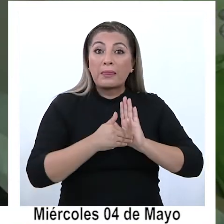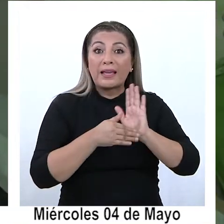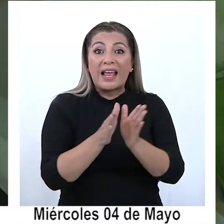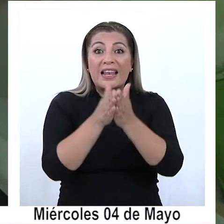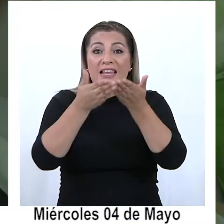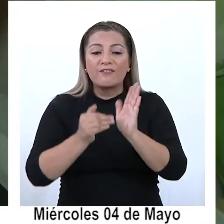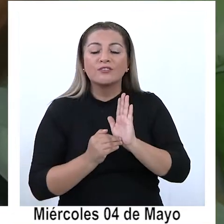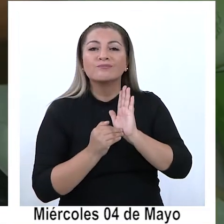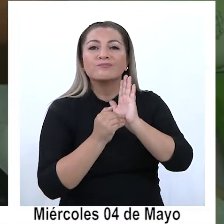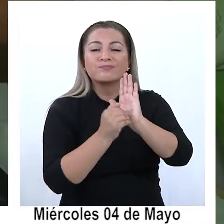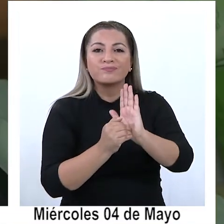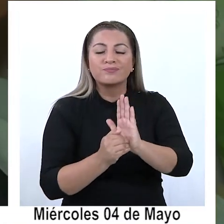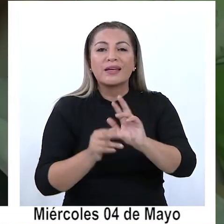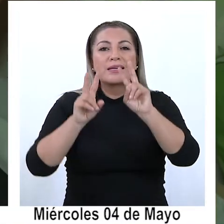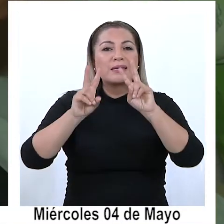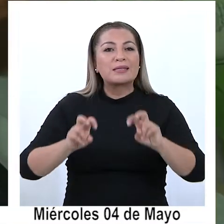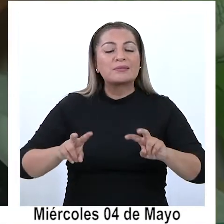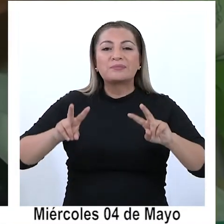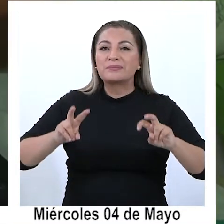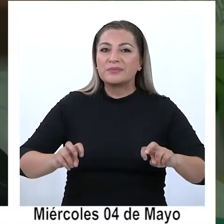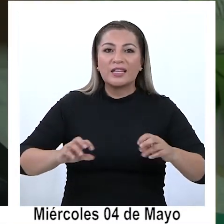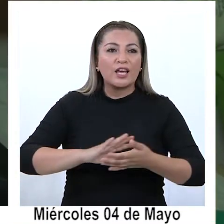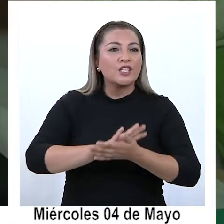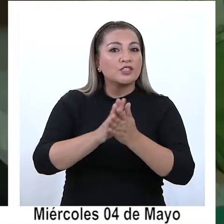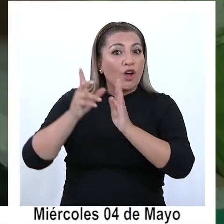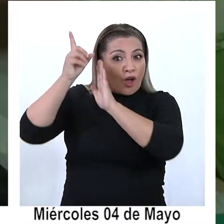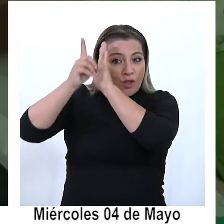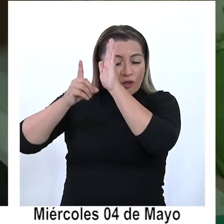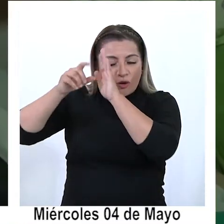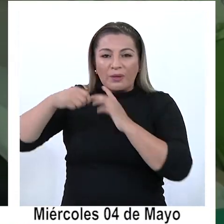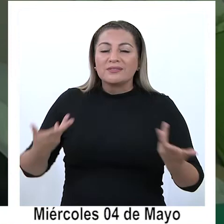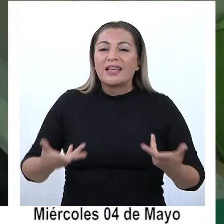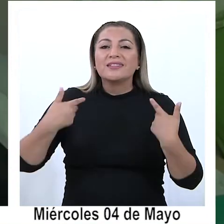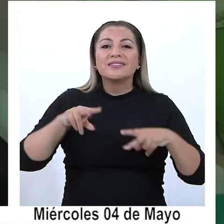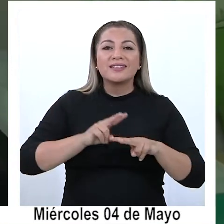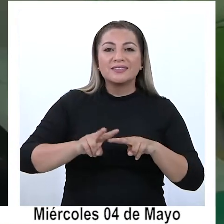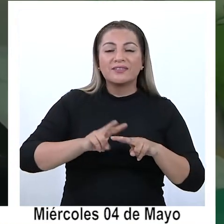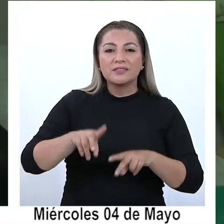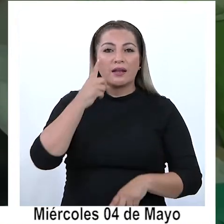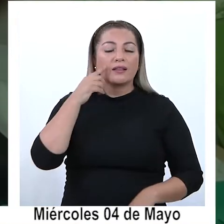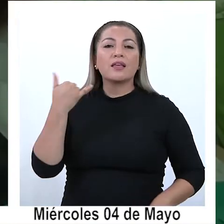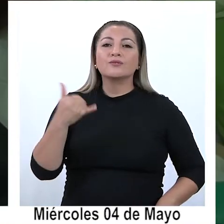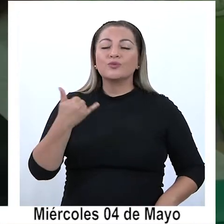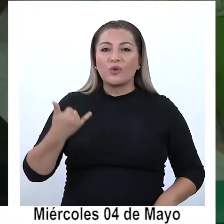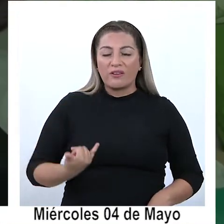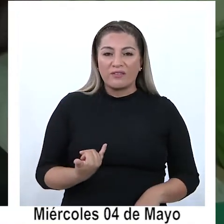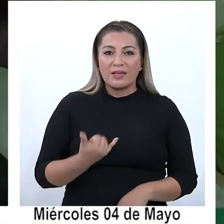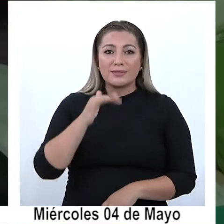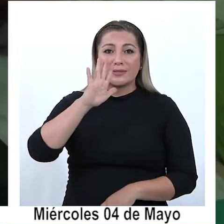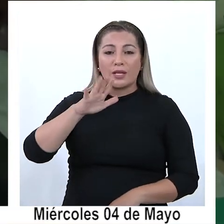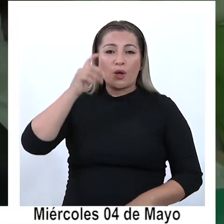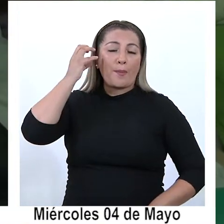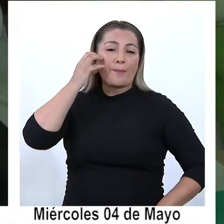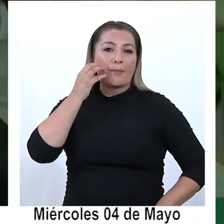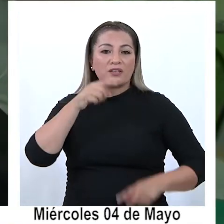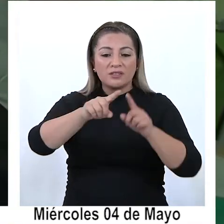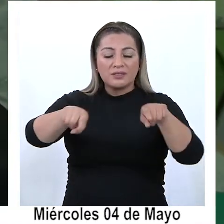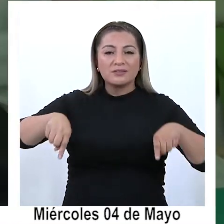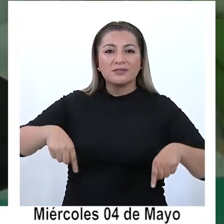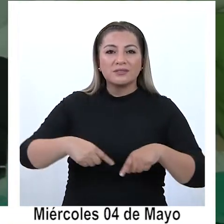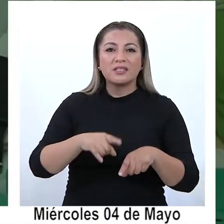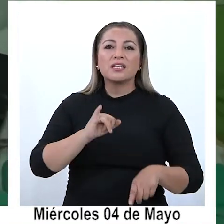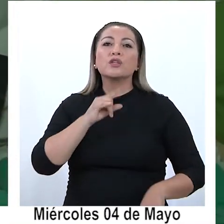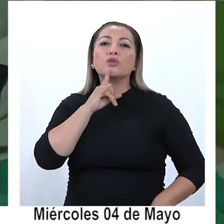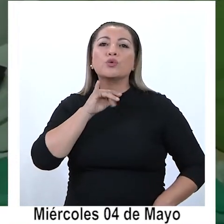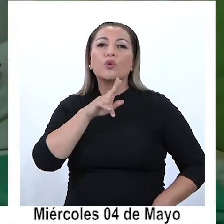este libro, fruto de la investigación y el registro documental, se realizará este jueves 5 de mayo en el Salón Jorge